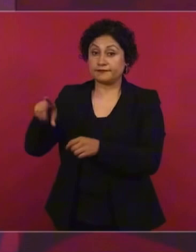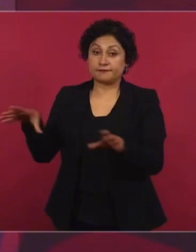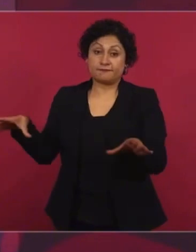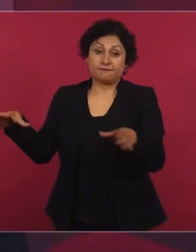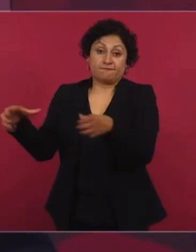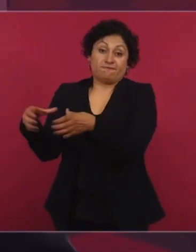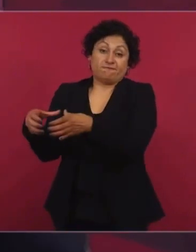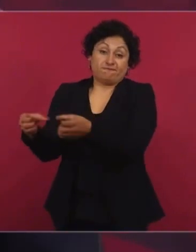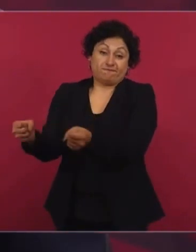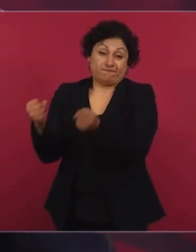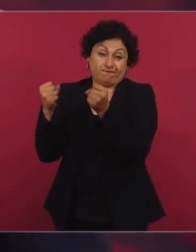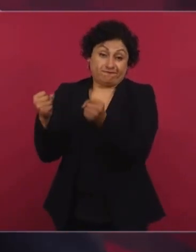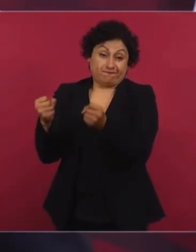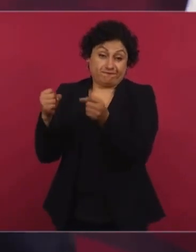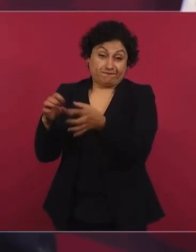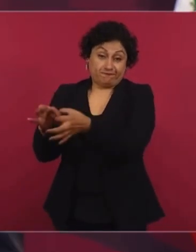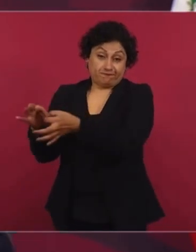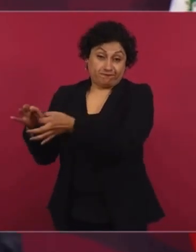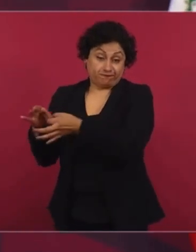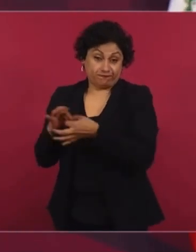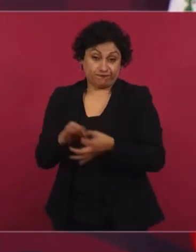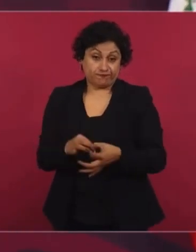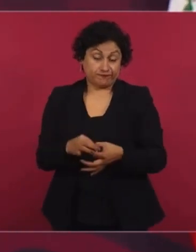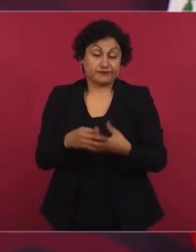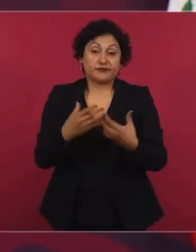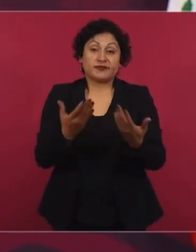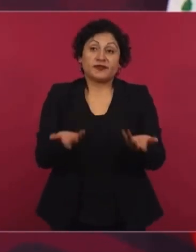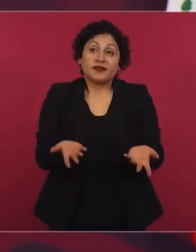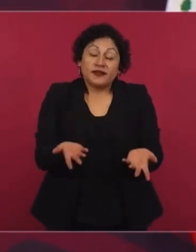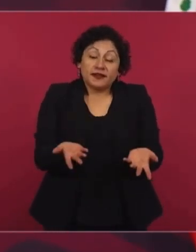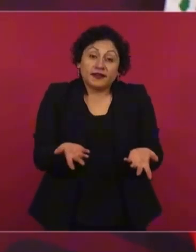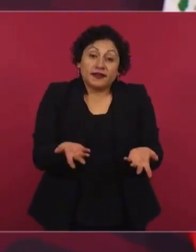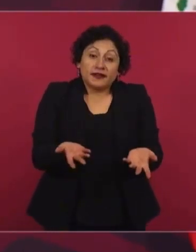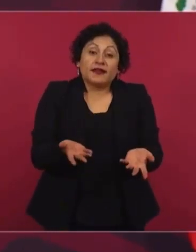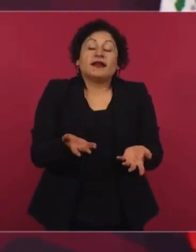Entonces, ¿qué sucedió? que hay una rebelión